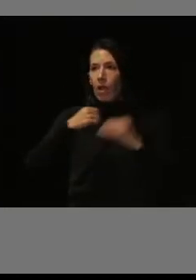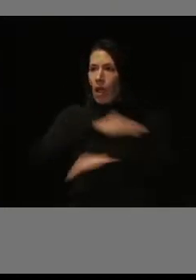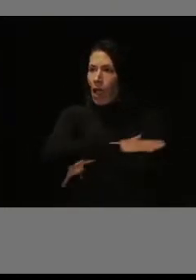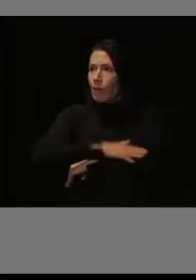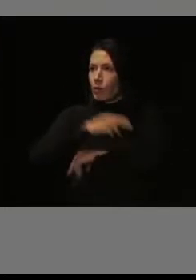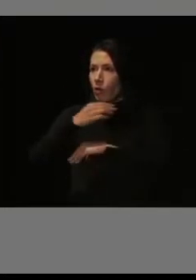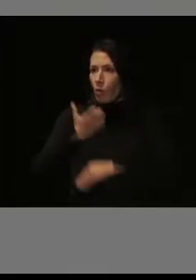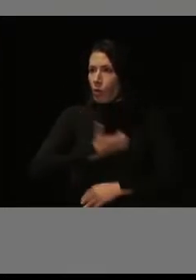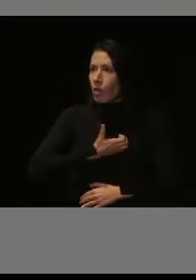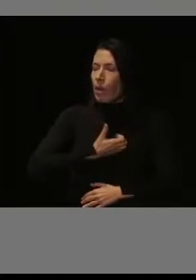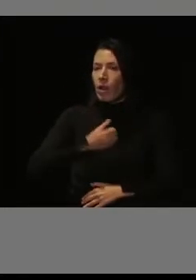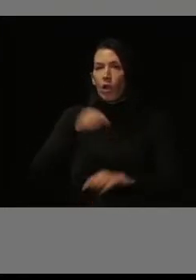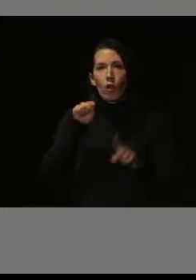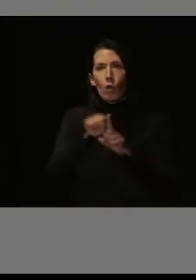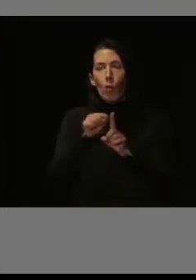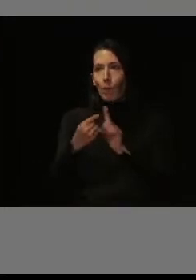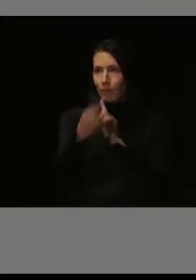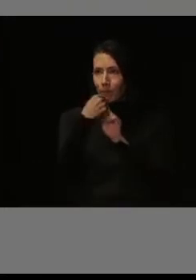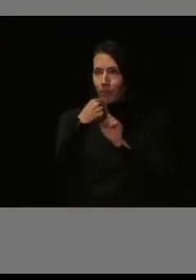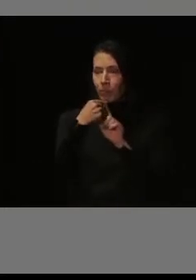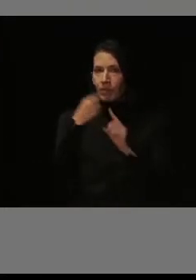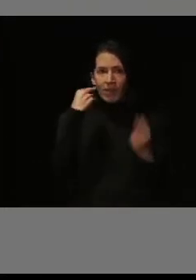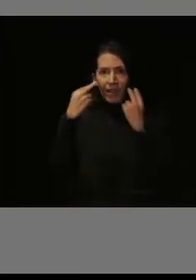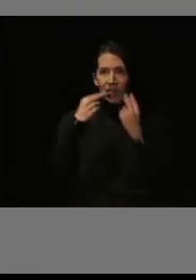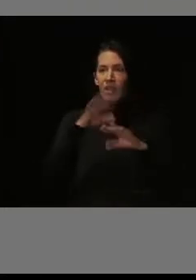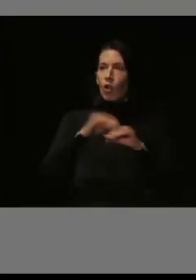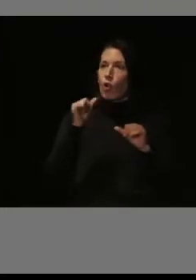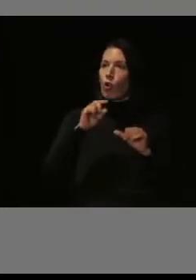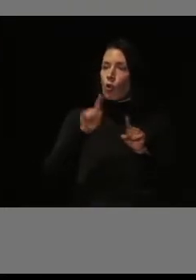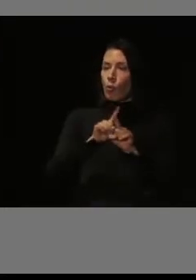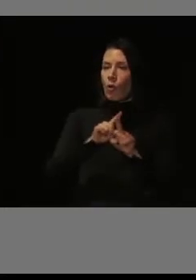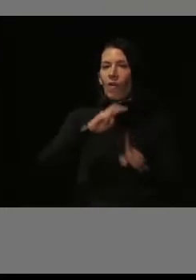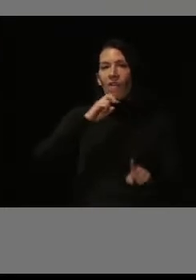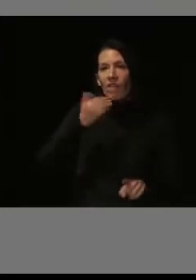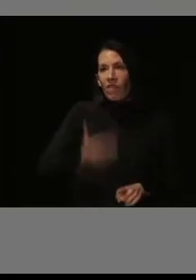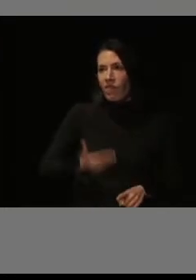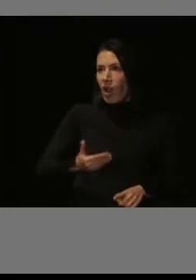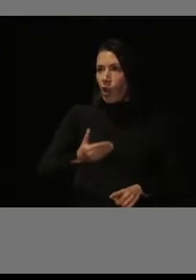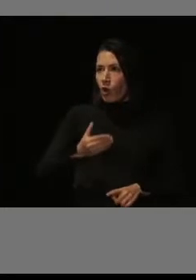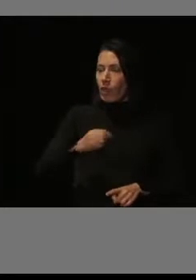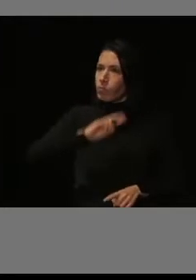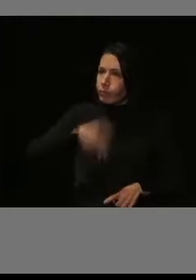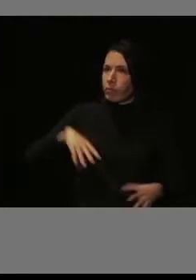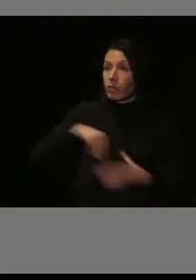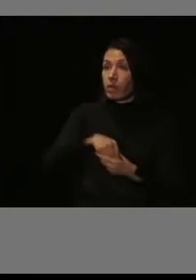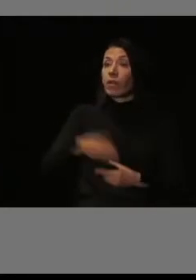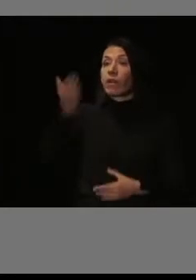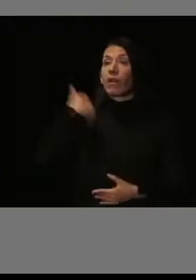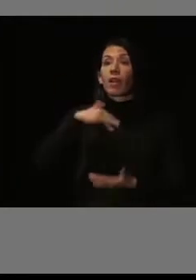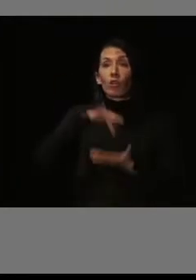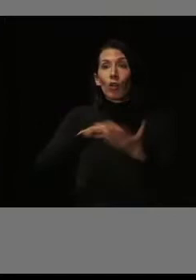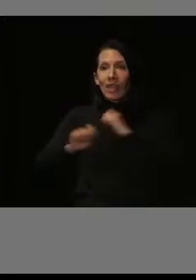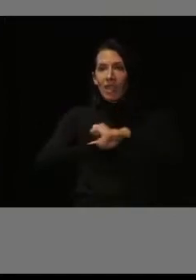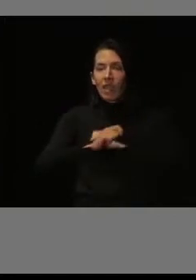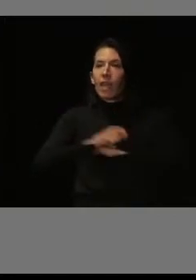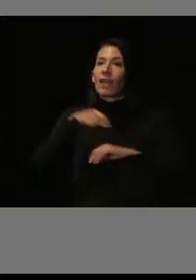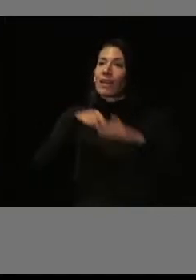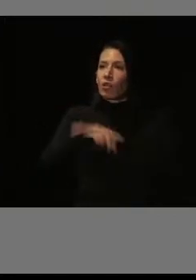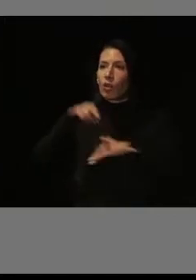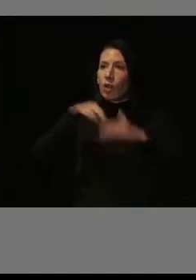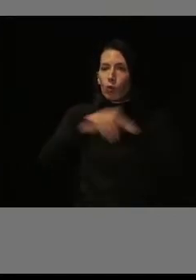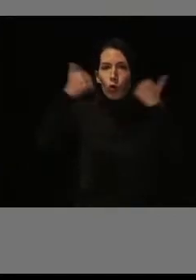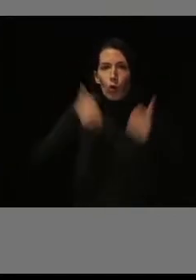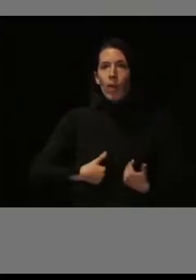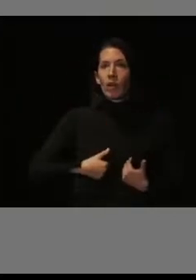en valores inclusivos. Cuando nosotros aprobamos la Estrategia de Transformación de la Gestión de Recursos Humanos, el 18 de diciembre de 2019,